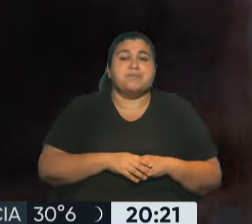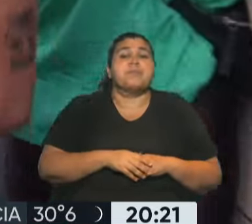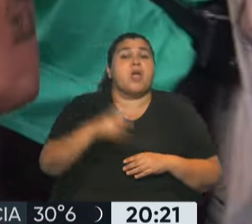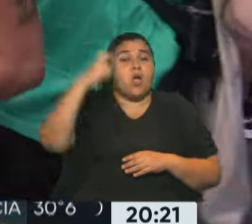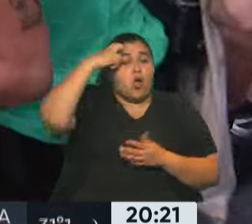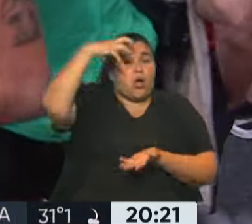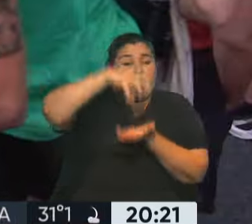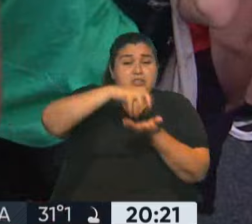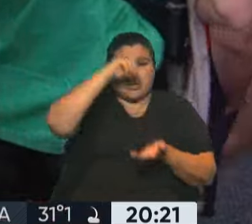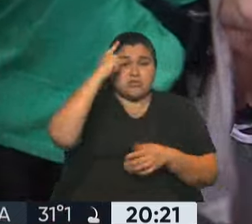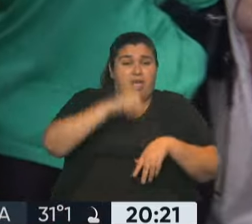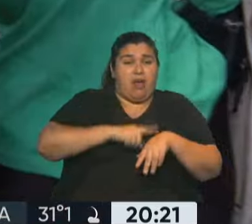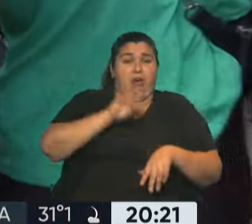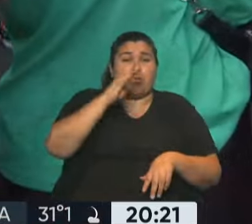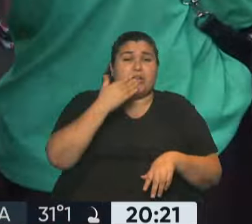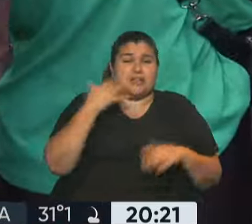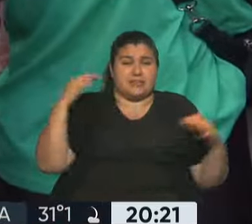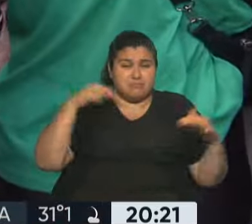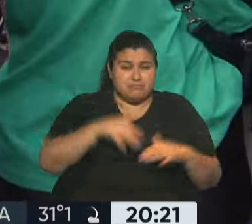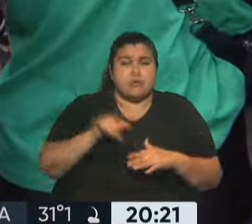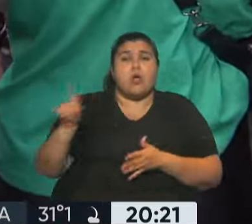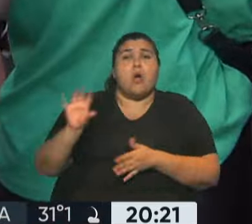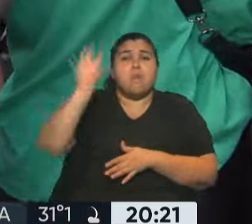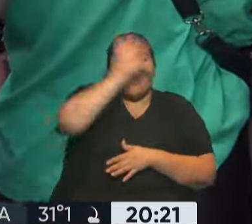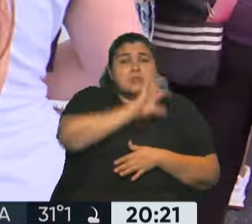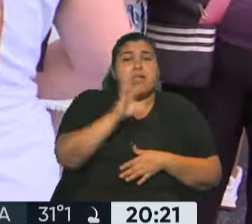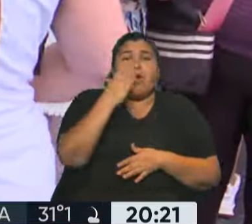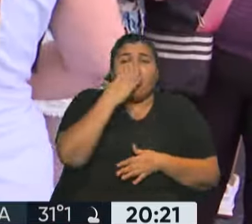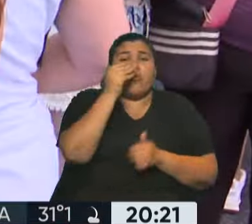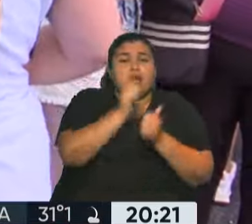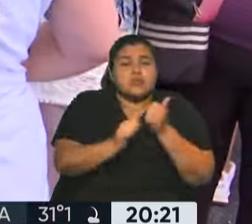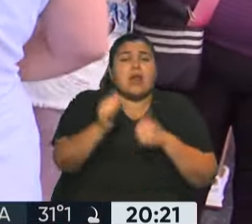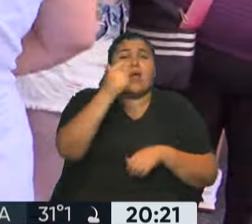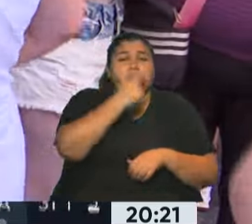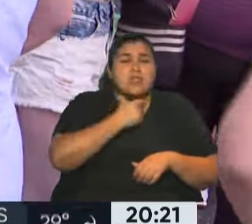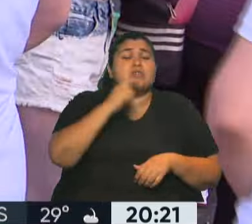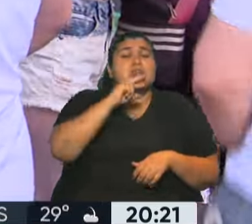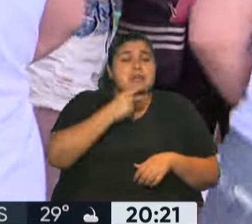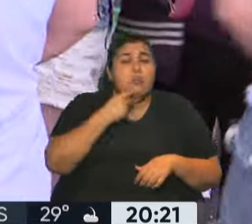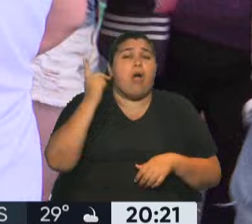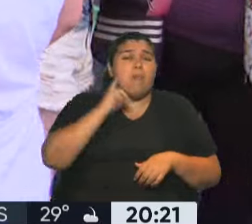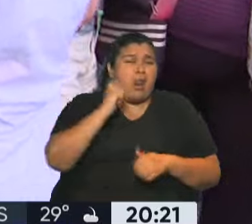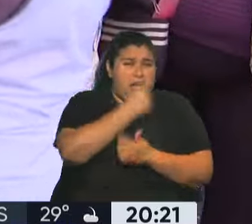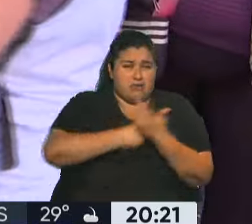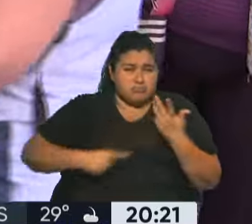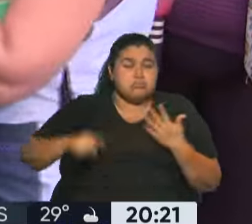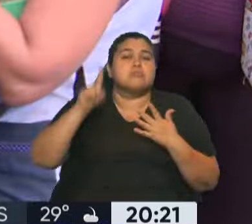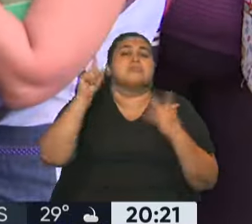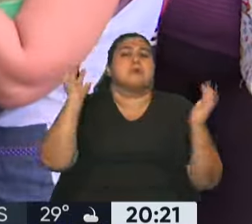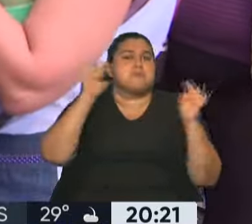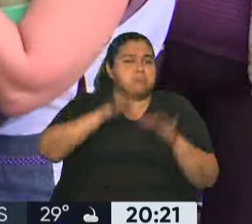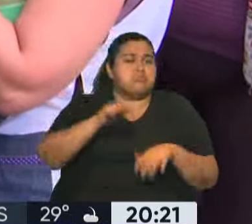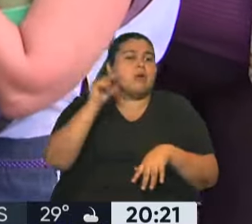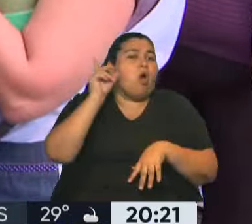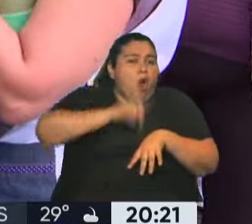16 horas, mientras que ciudades de todas las provincias como Córdoba, Rosario, Mendoza, San Juan y Paraná, entre otras, replicaron